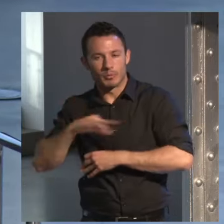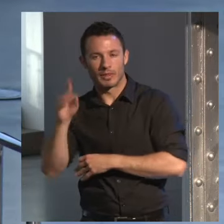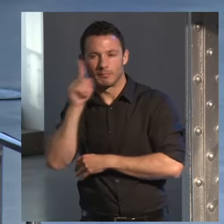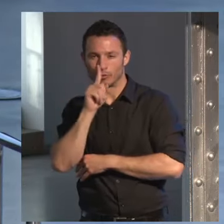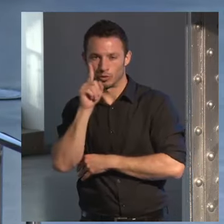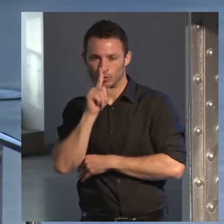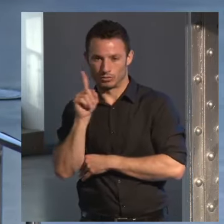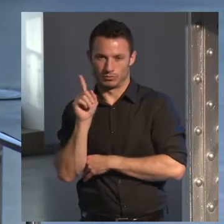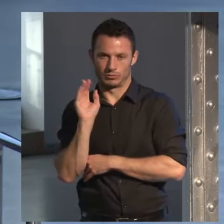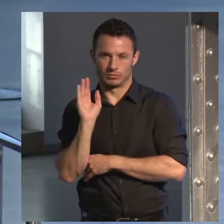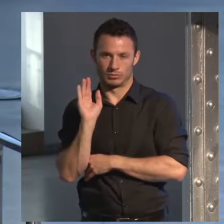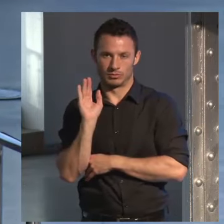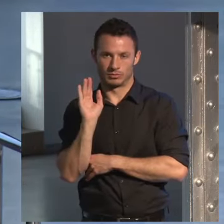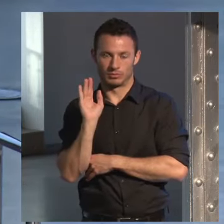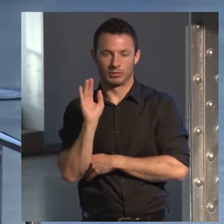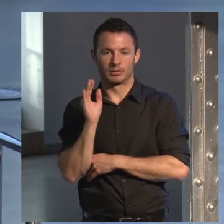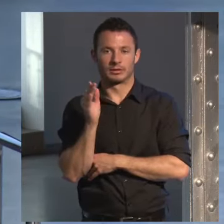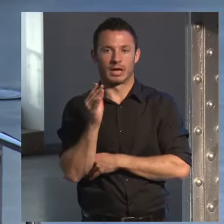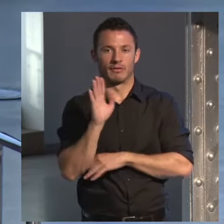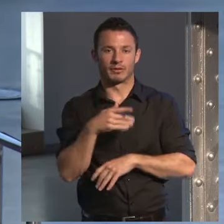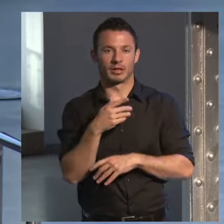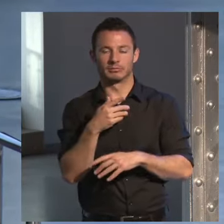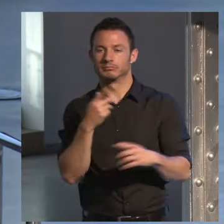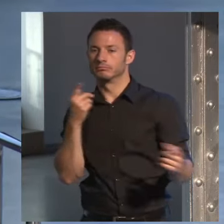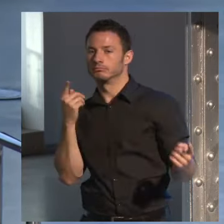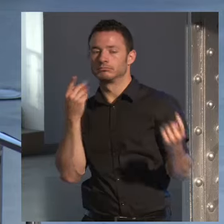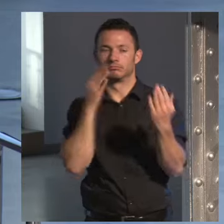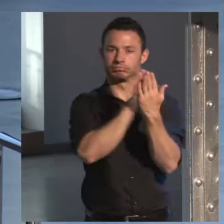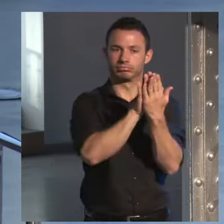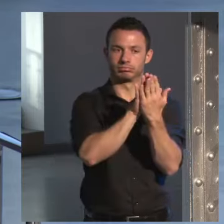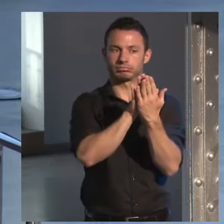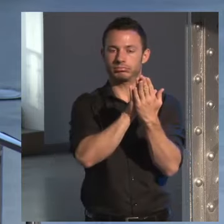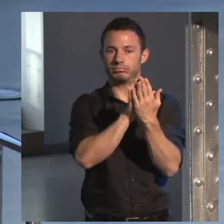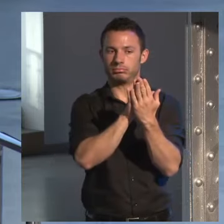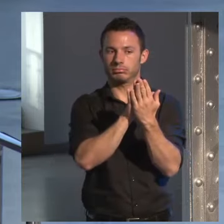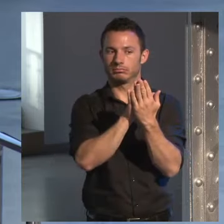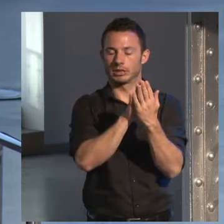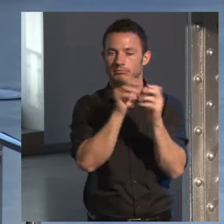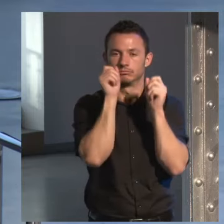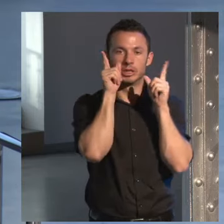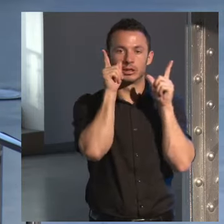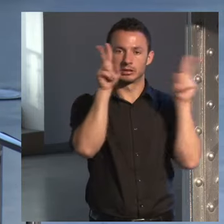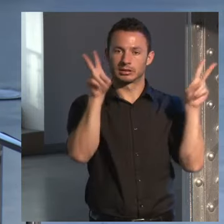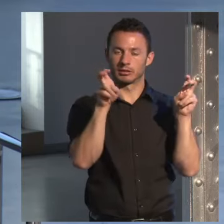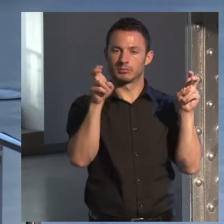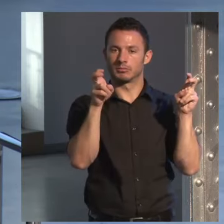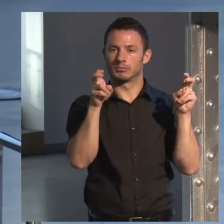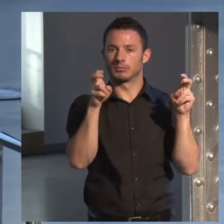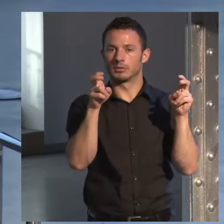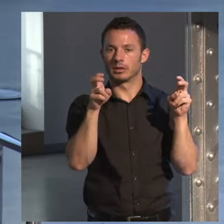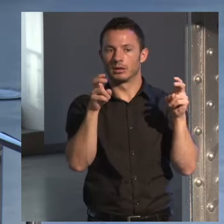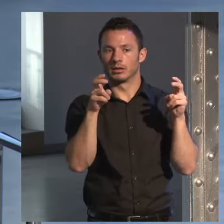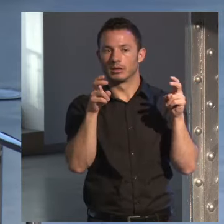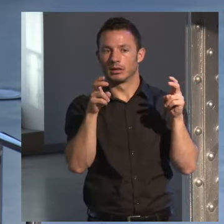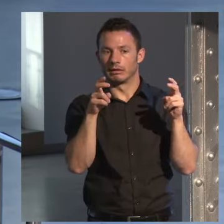que encontrármelo en las narices para darme cuenta de que el tema había tomado carta de